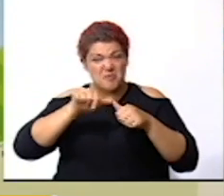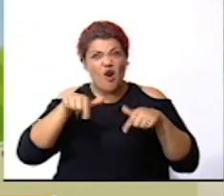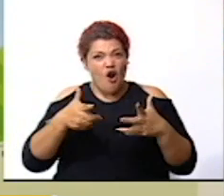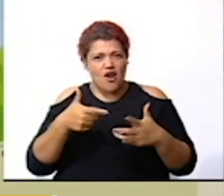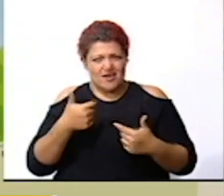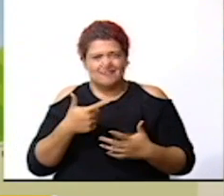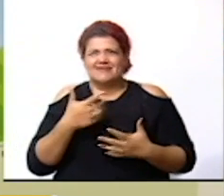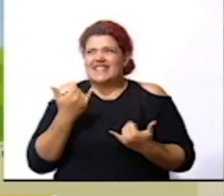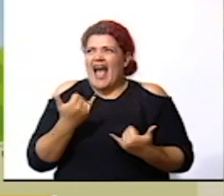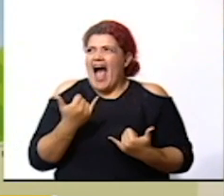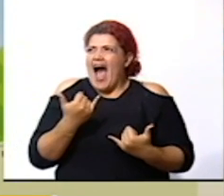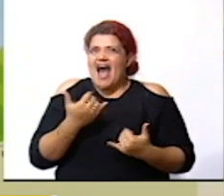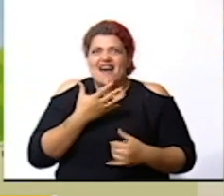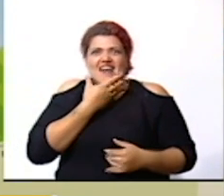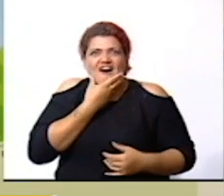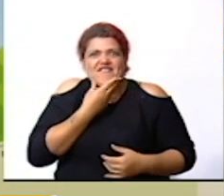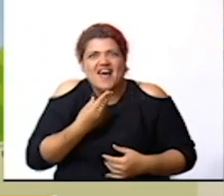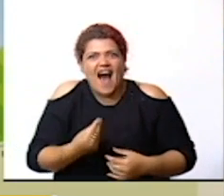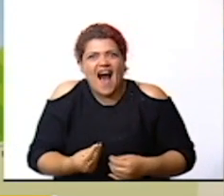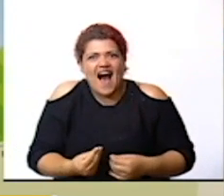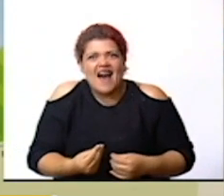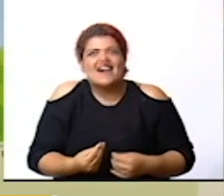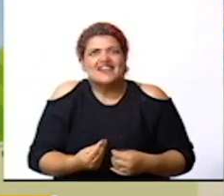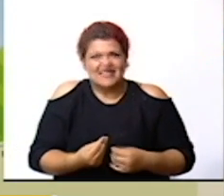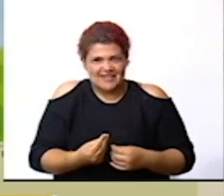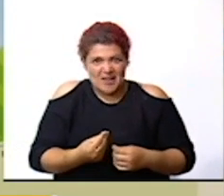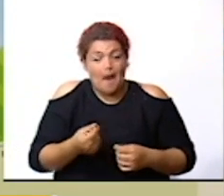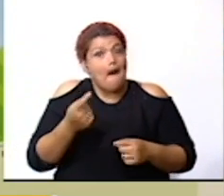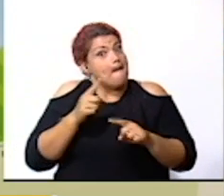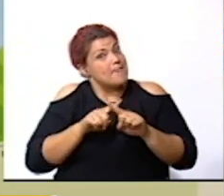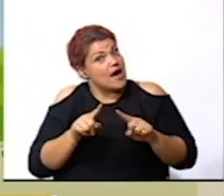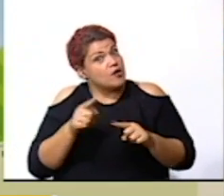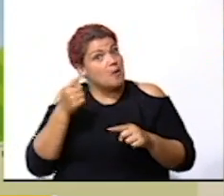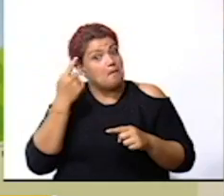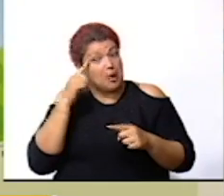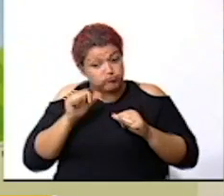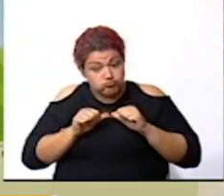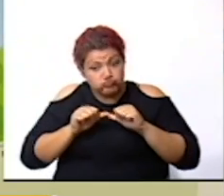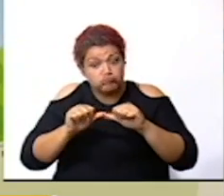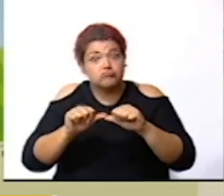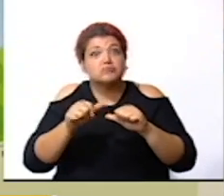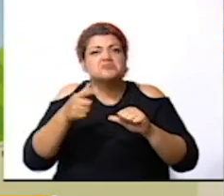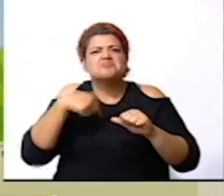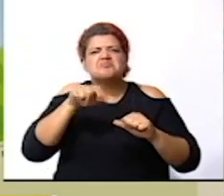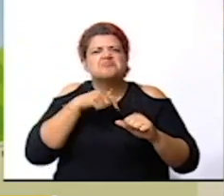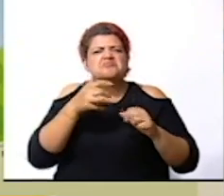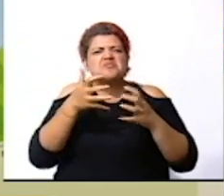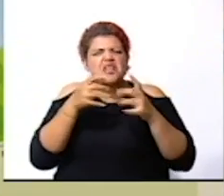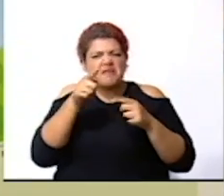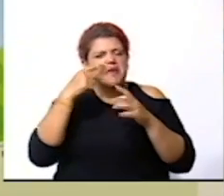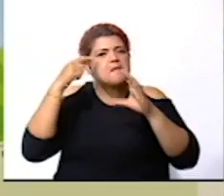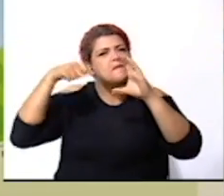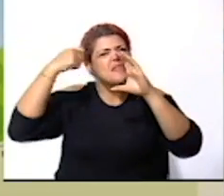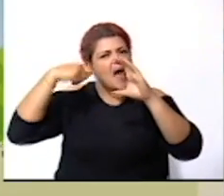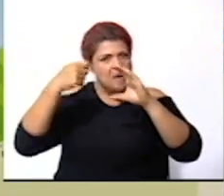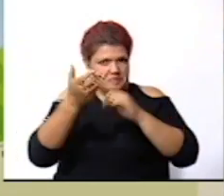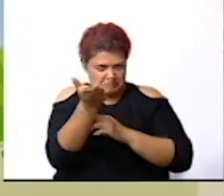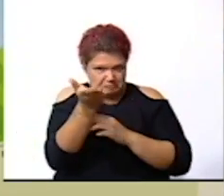espíritu navideño sí bueno pero para continuar qué les parece si vemos la siguiente cápsula